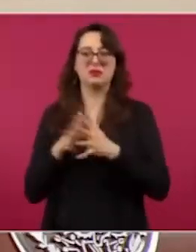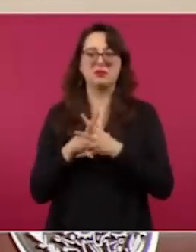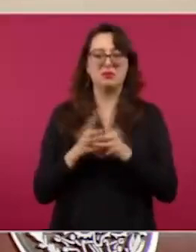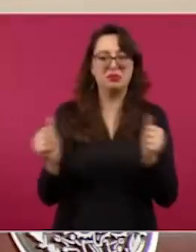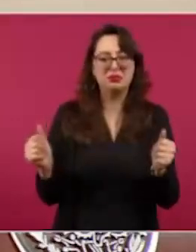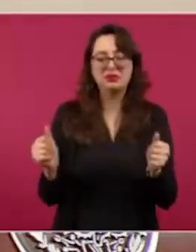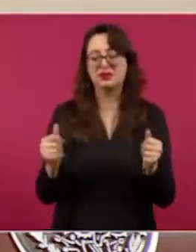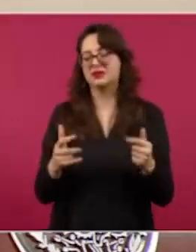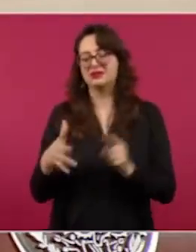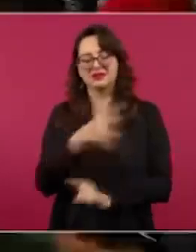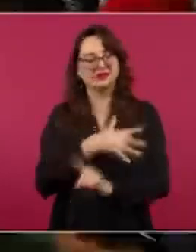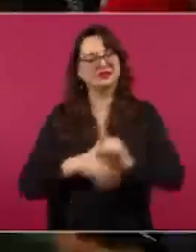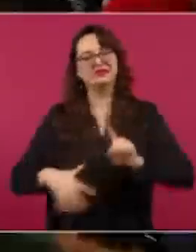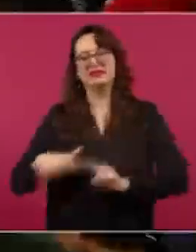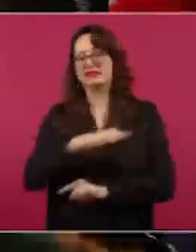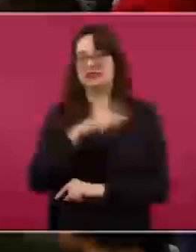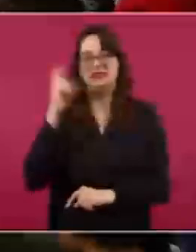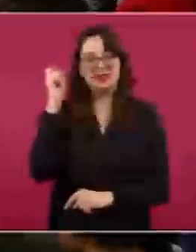esta situación muy lamentable.